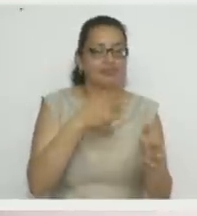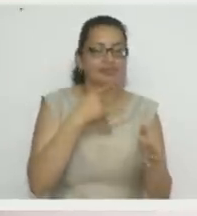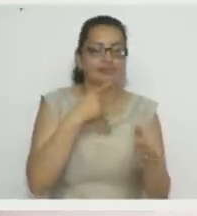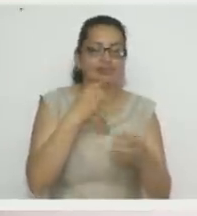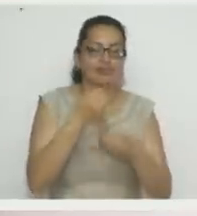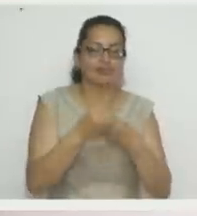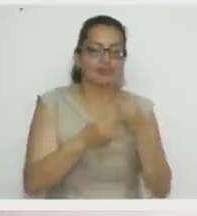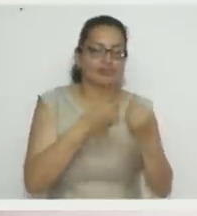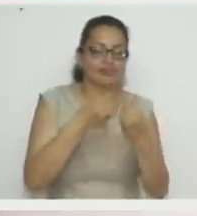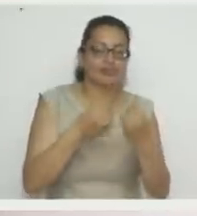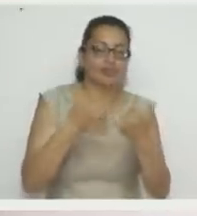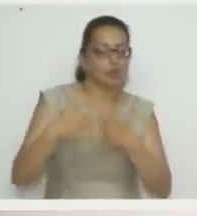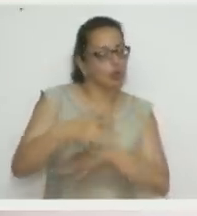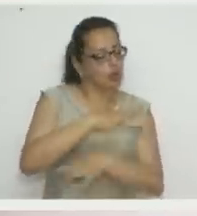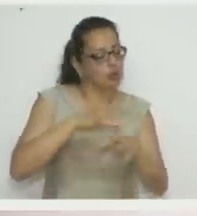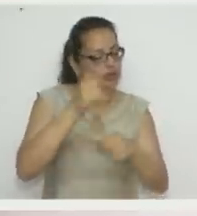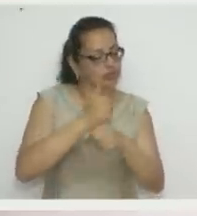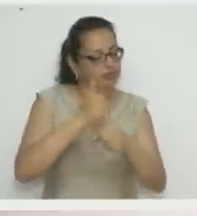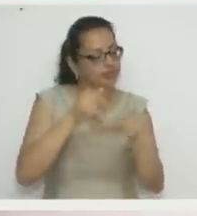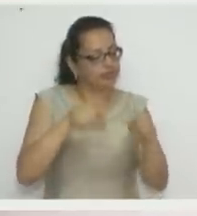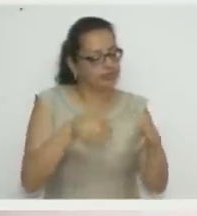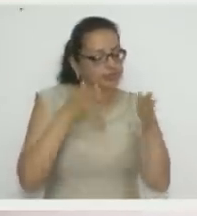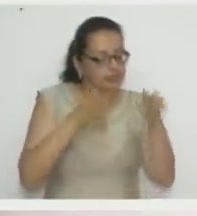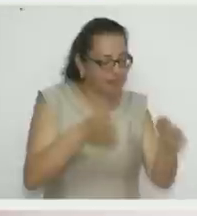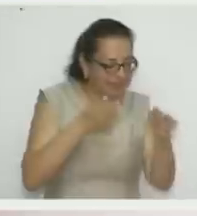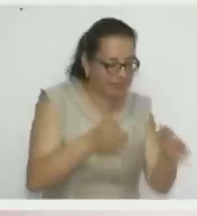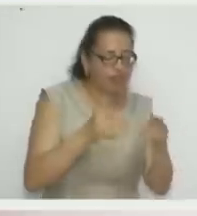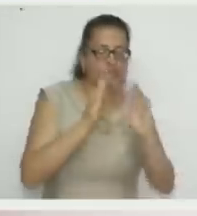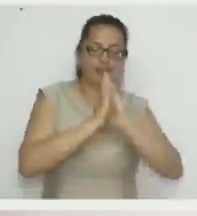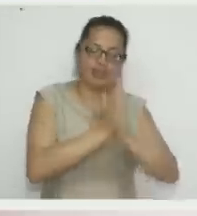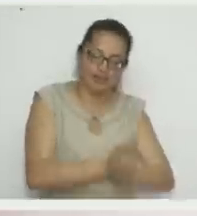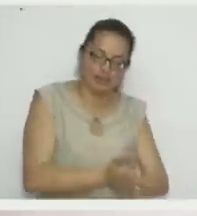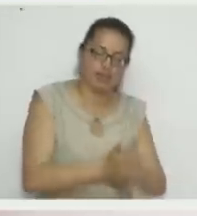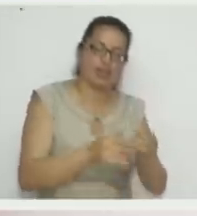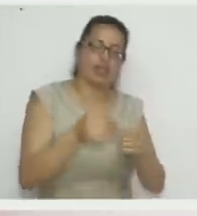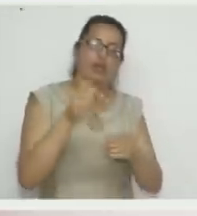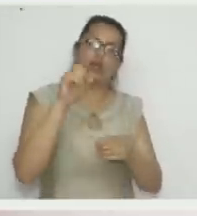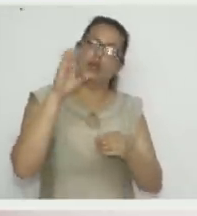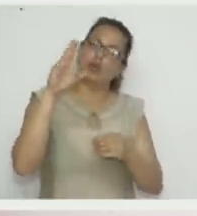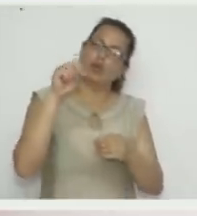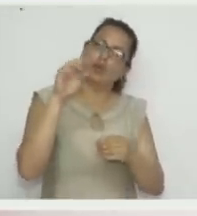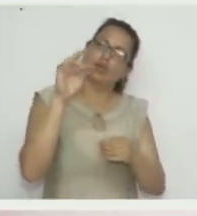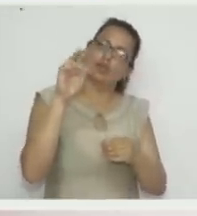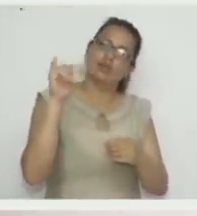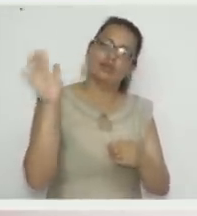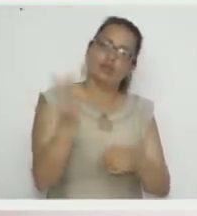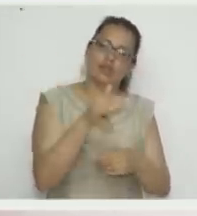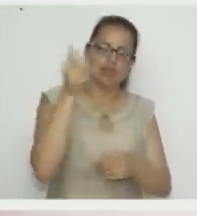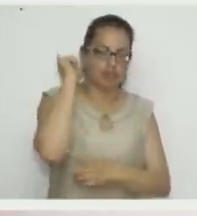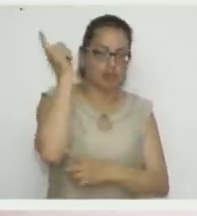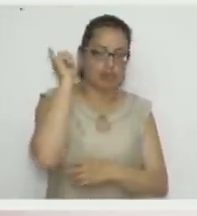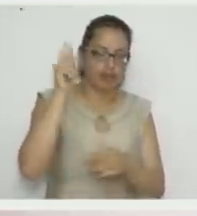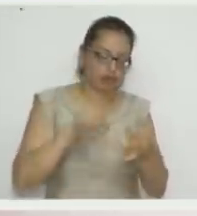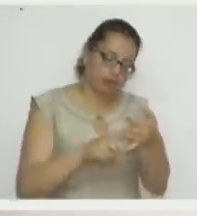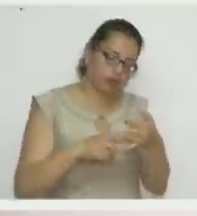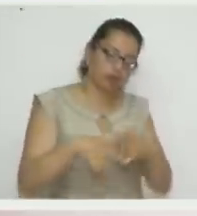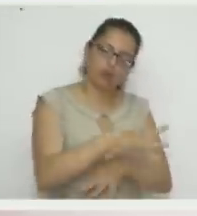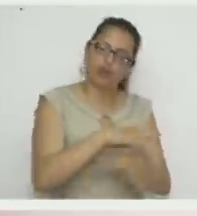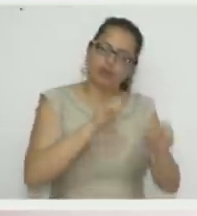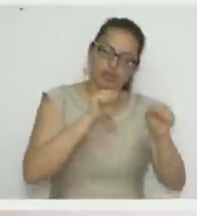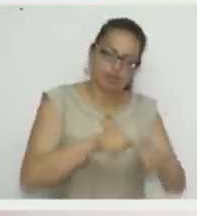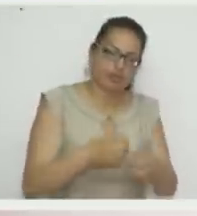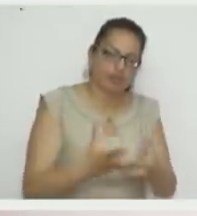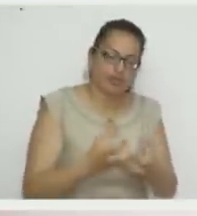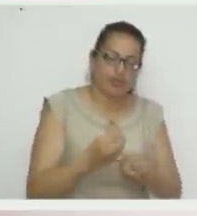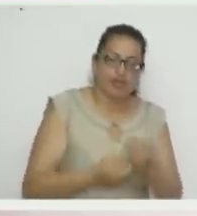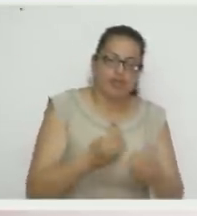hagan todos los proyectos que ella enseña. Tanto los navideños, lo de country, todo lo que hemos mostrado en el programa, lo pueden aprender